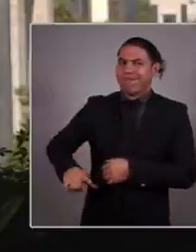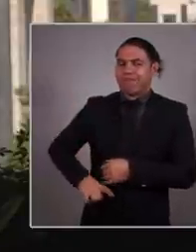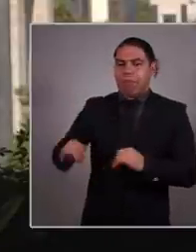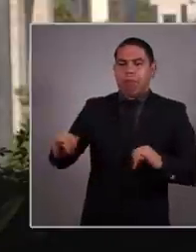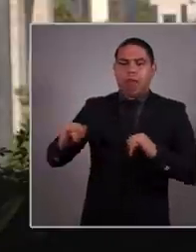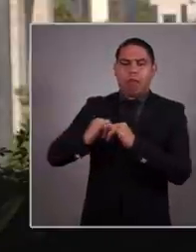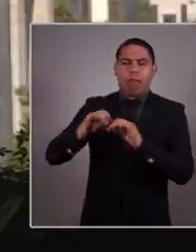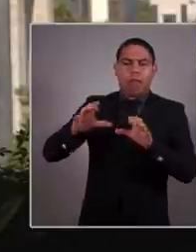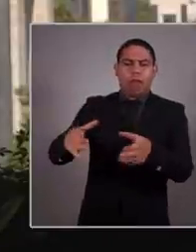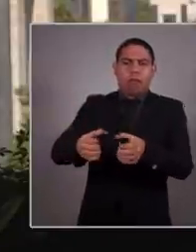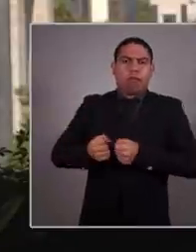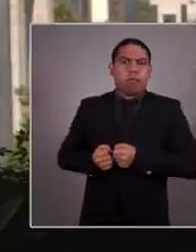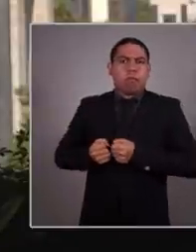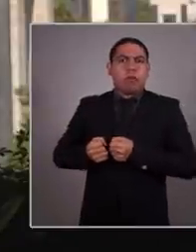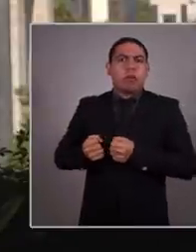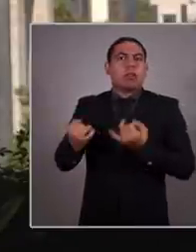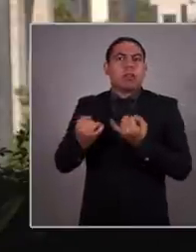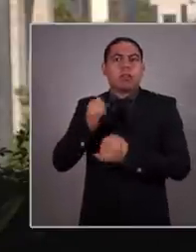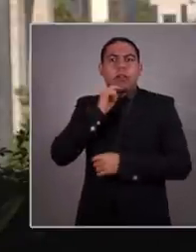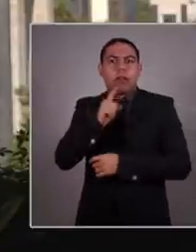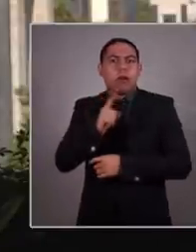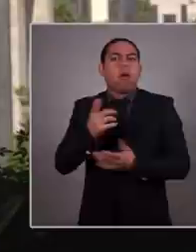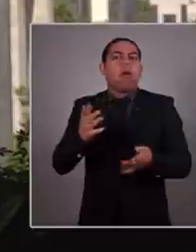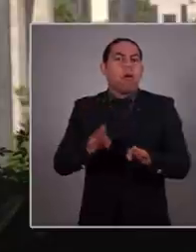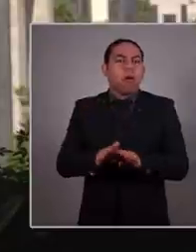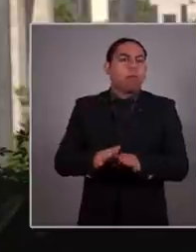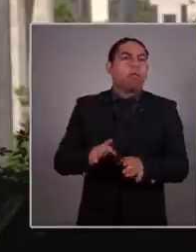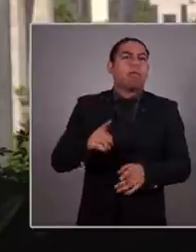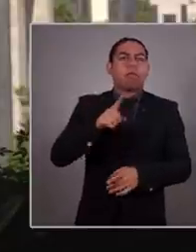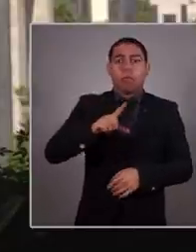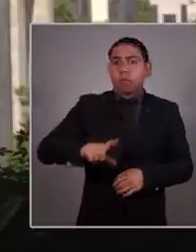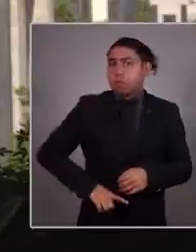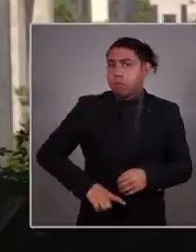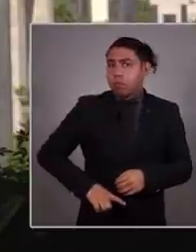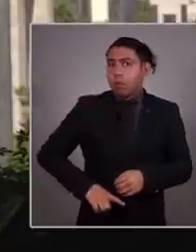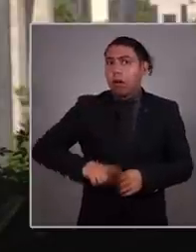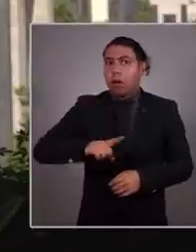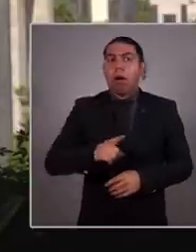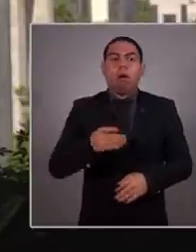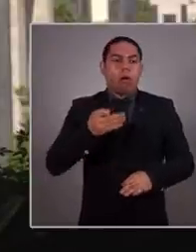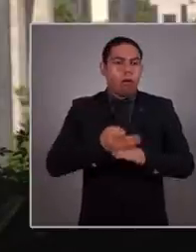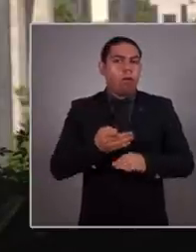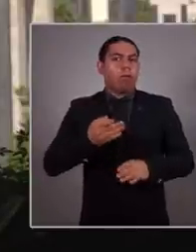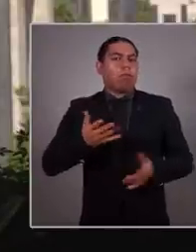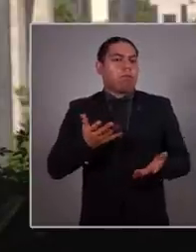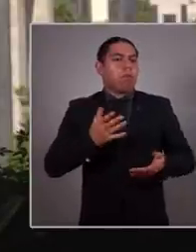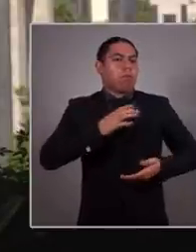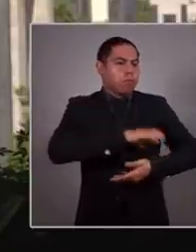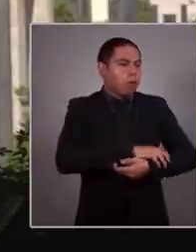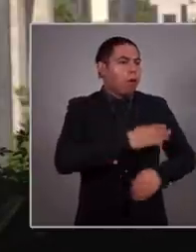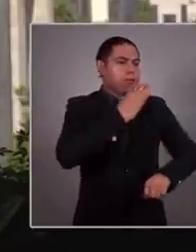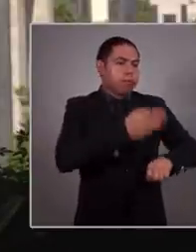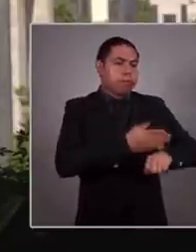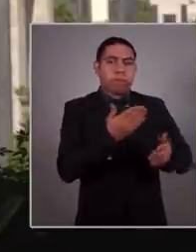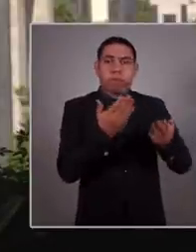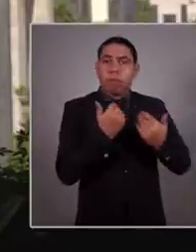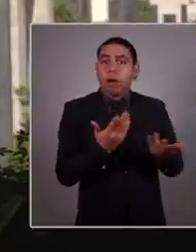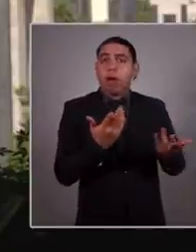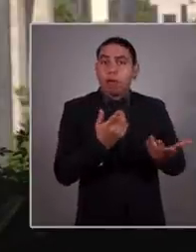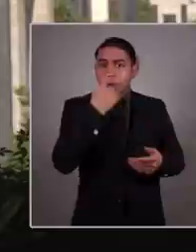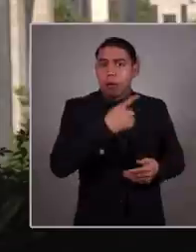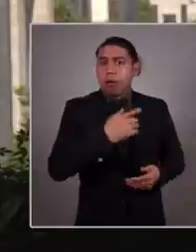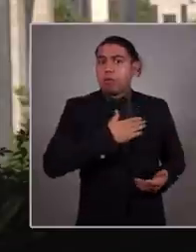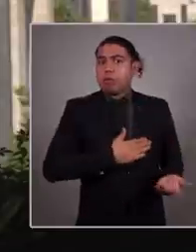institucionalizaron la corrupción y saquearon al país. Pero tampoco el pasado de un gobierno que hoy se ha dedicado a construir pactos de impunidad y hacer un uso